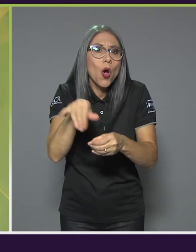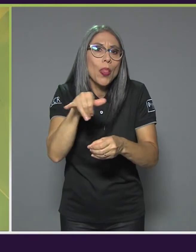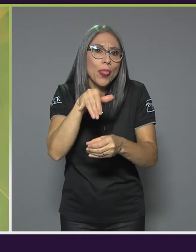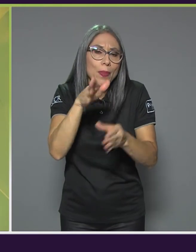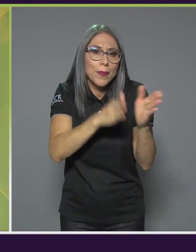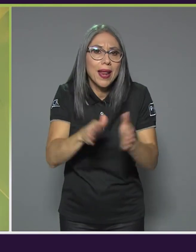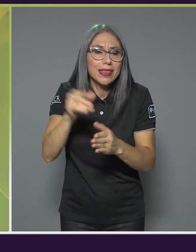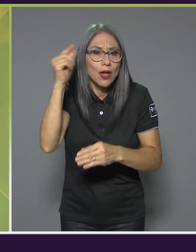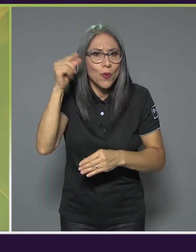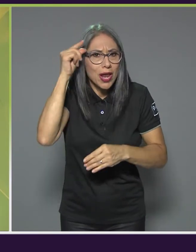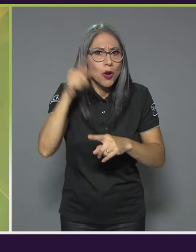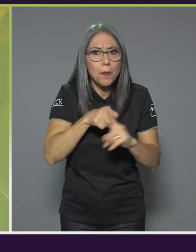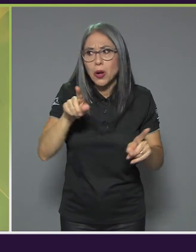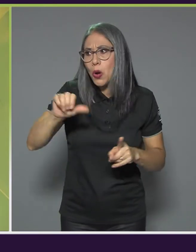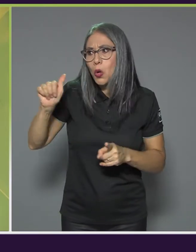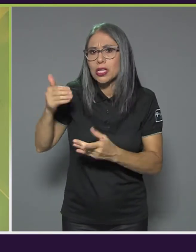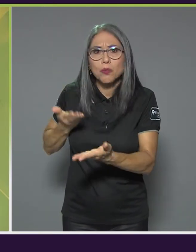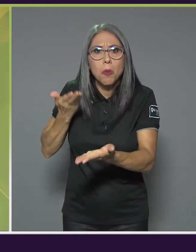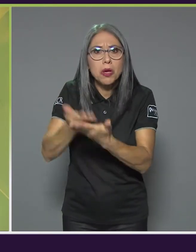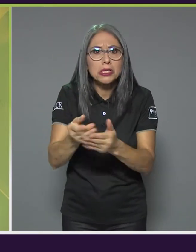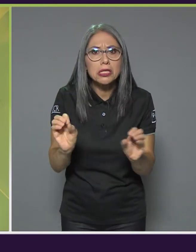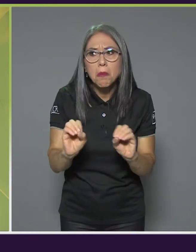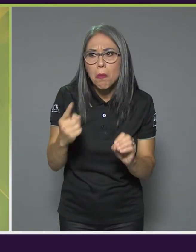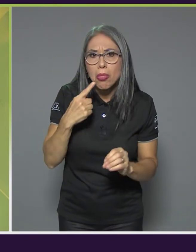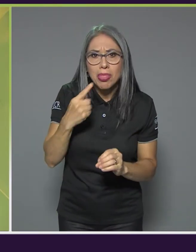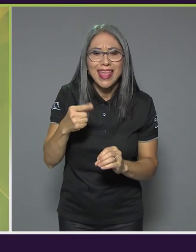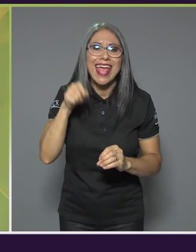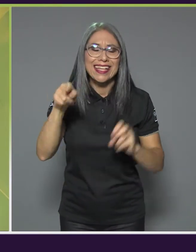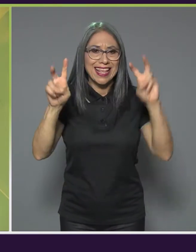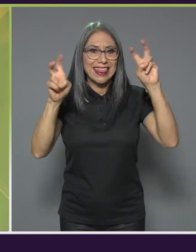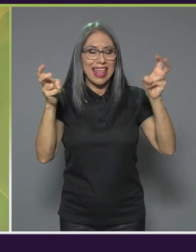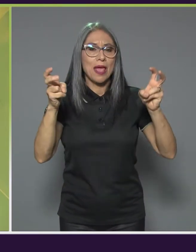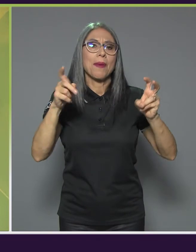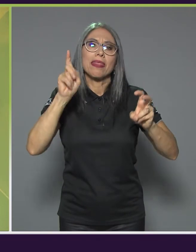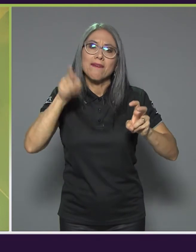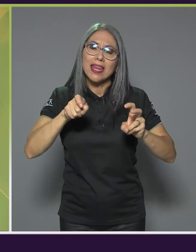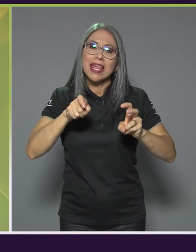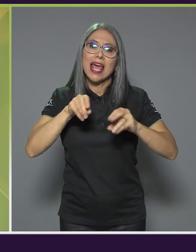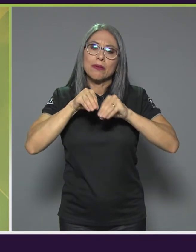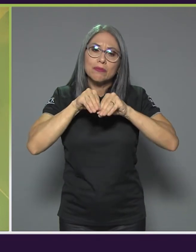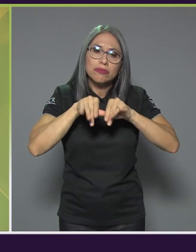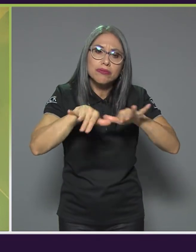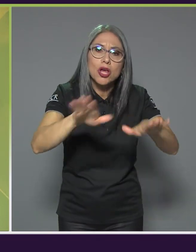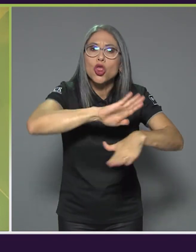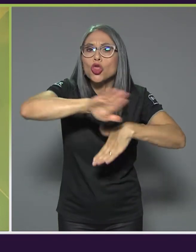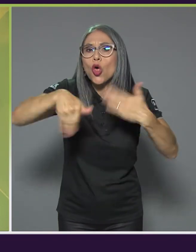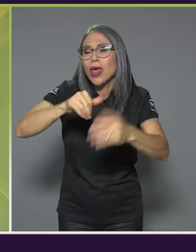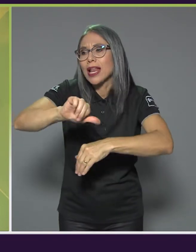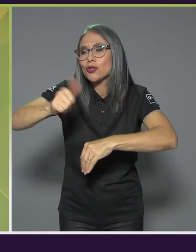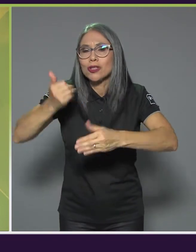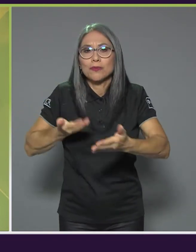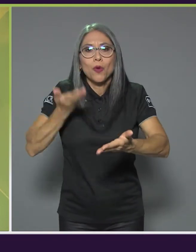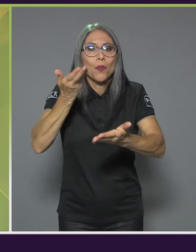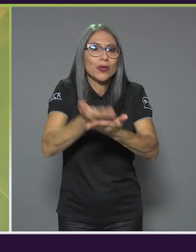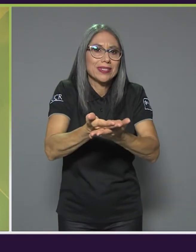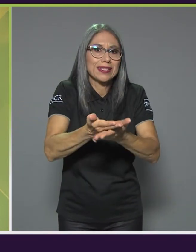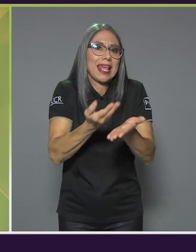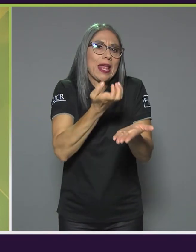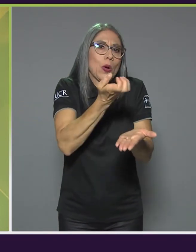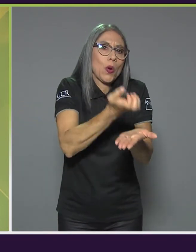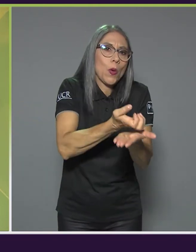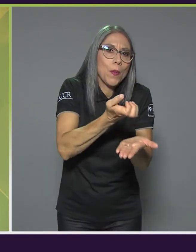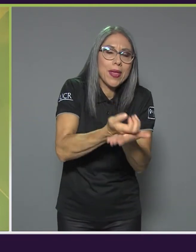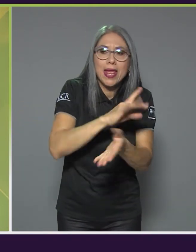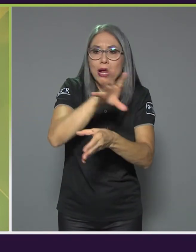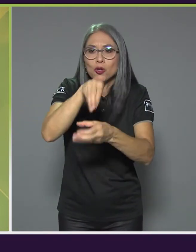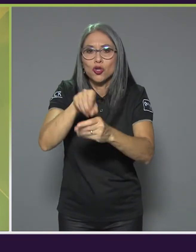un tema transversal la diversidad de la población en las propuestas de macroeconomía, en las propuestas de inclusión social, de acceso al